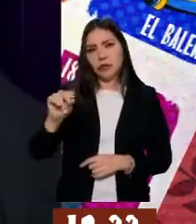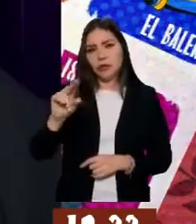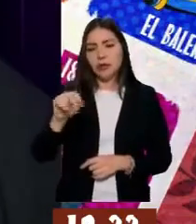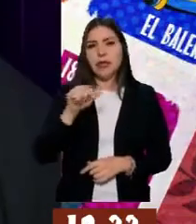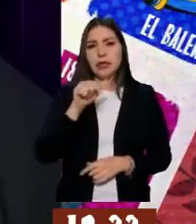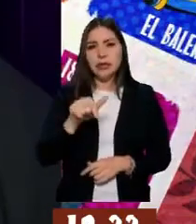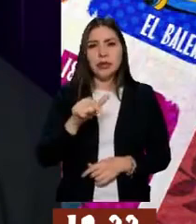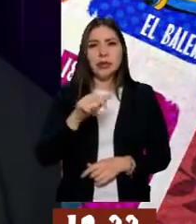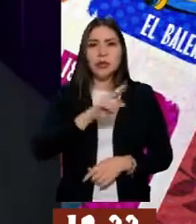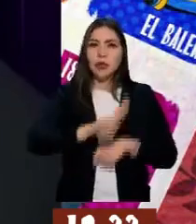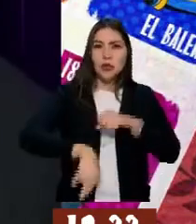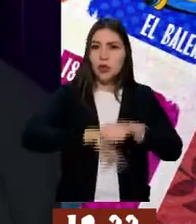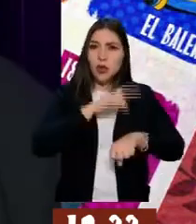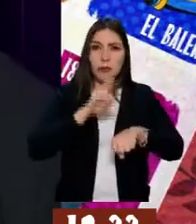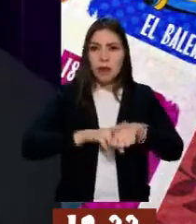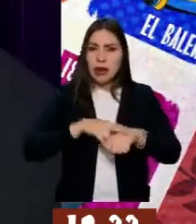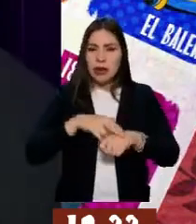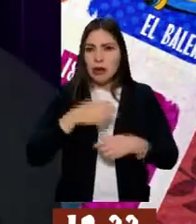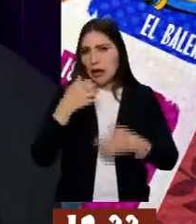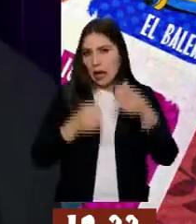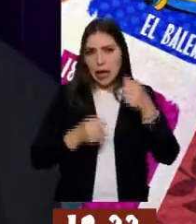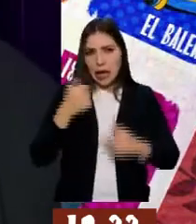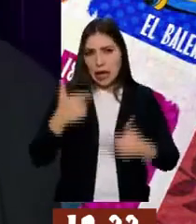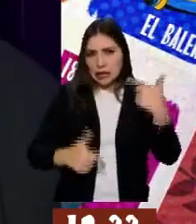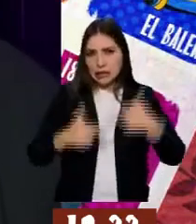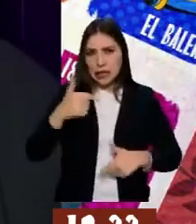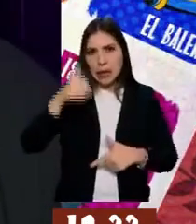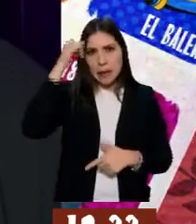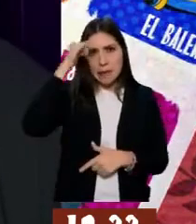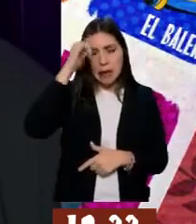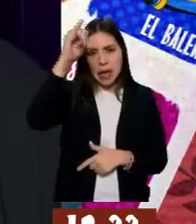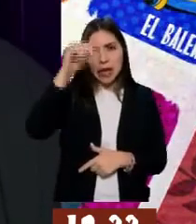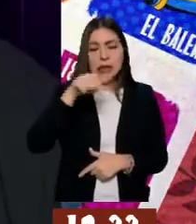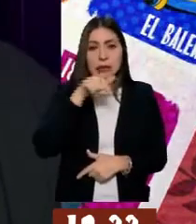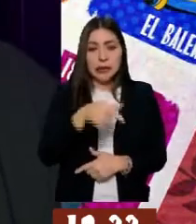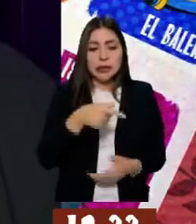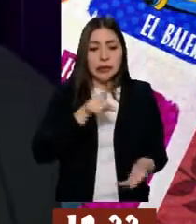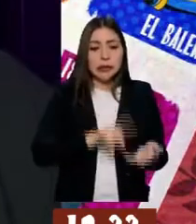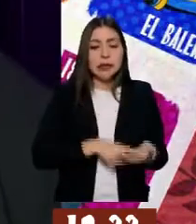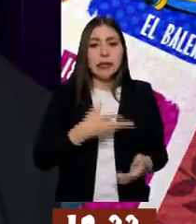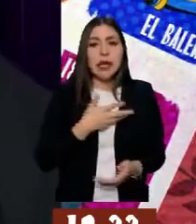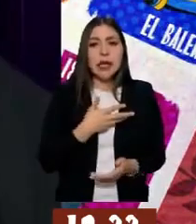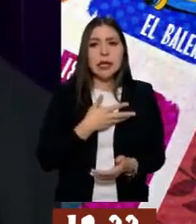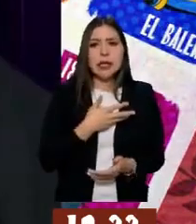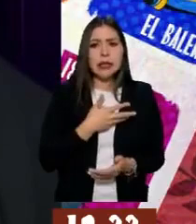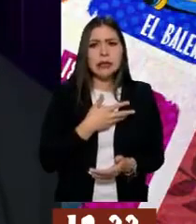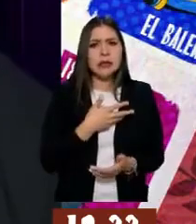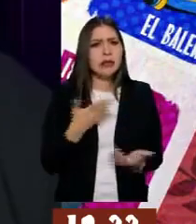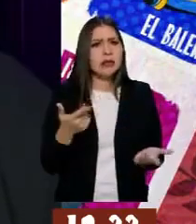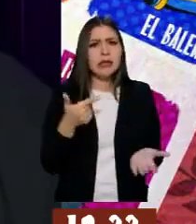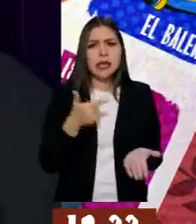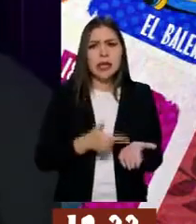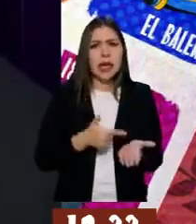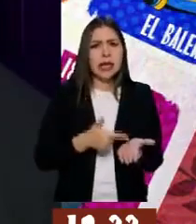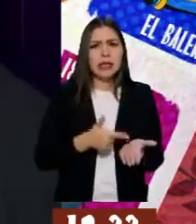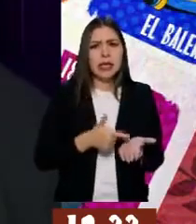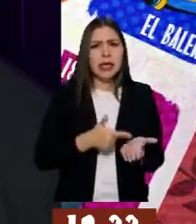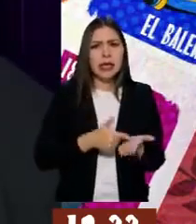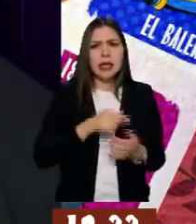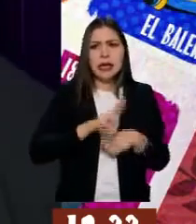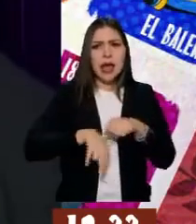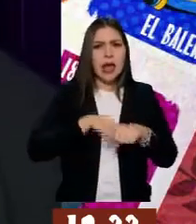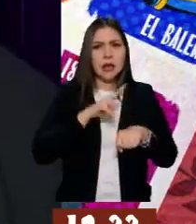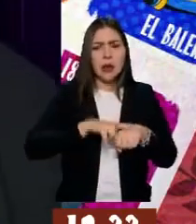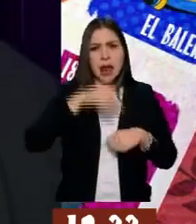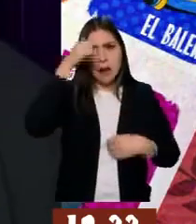de vaca, viene solo con grasa de vaca y... Pues la grasa natural que produce ahí